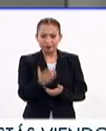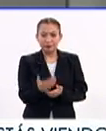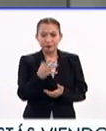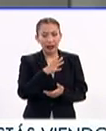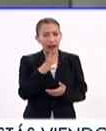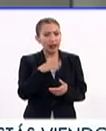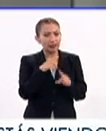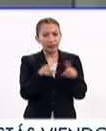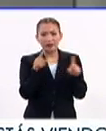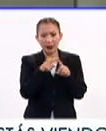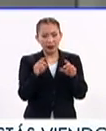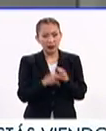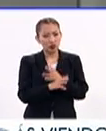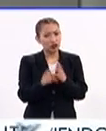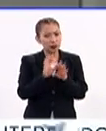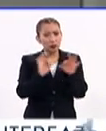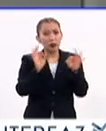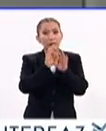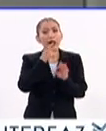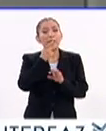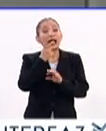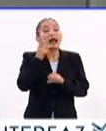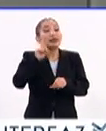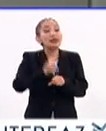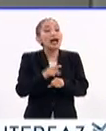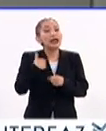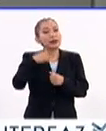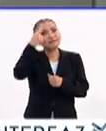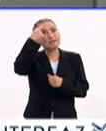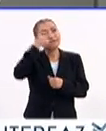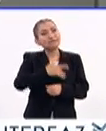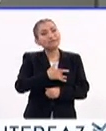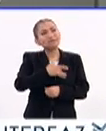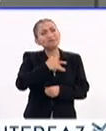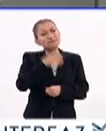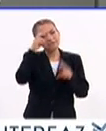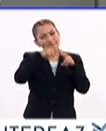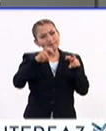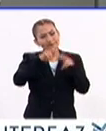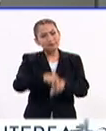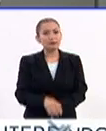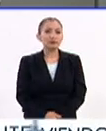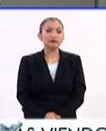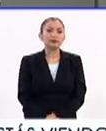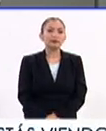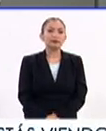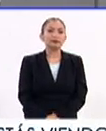motivos importantes para hablar sobre este día y hacer reflexión al respecto.